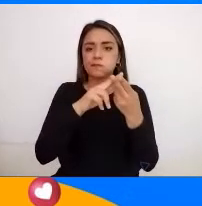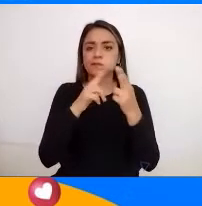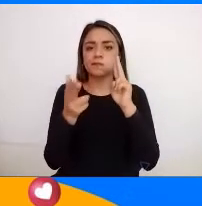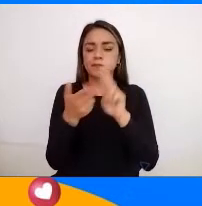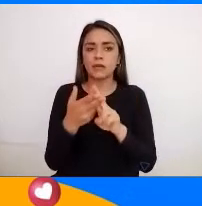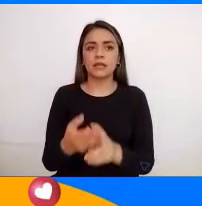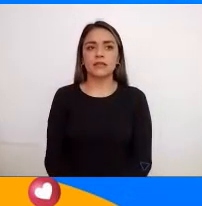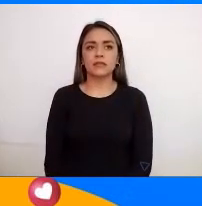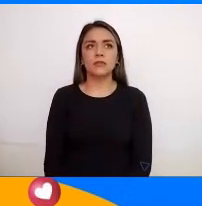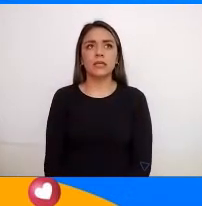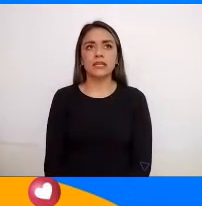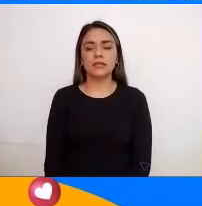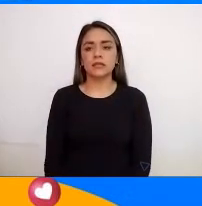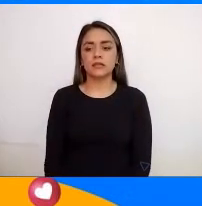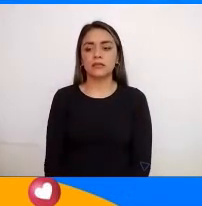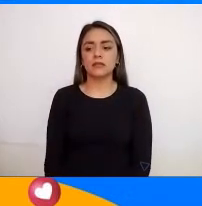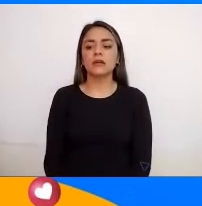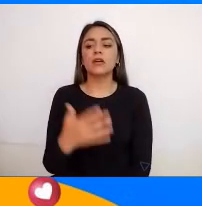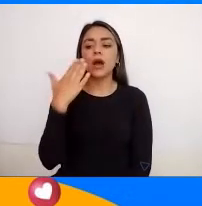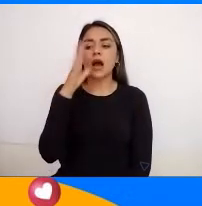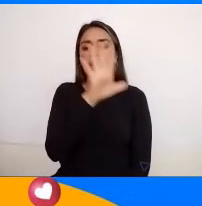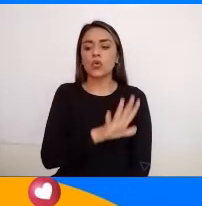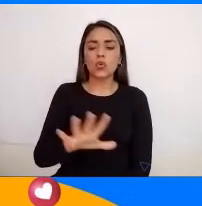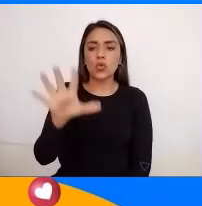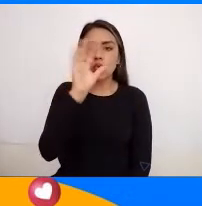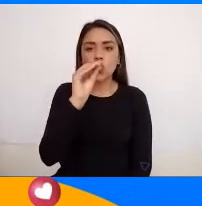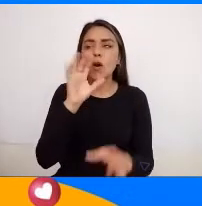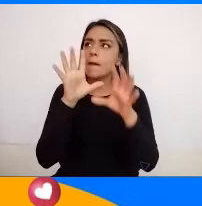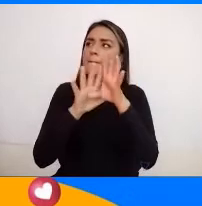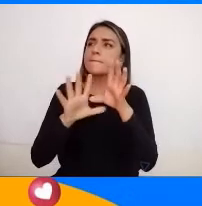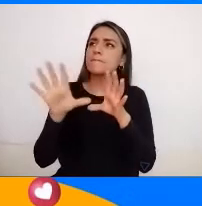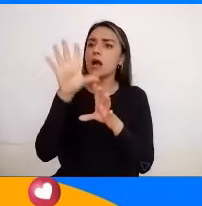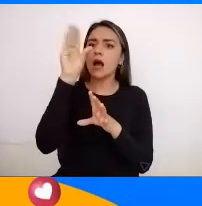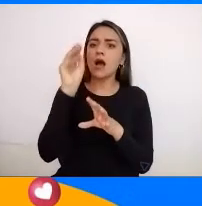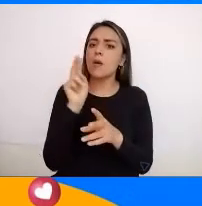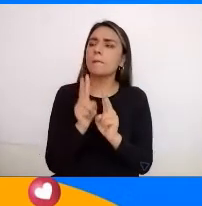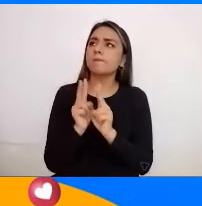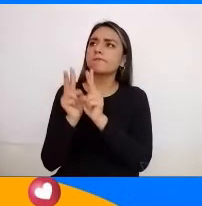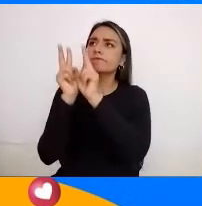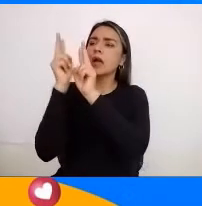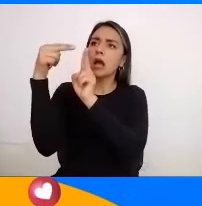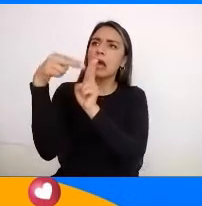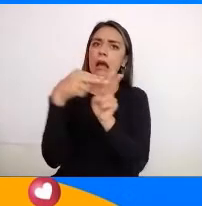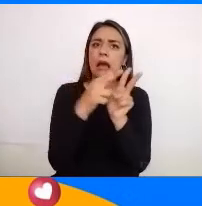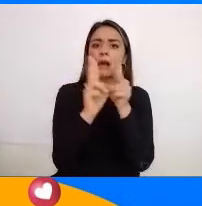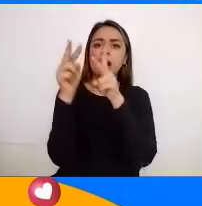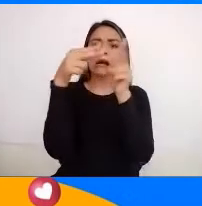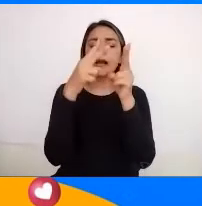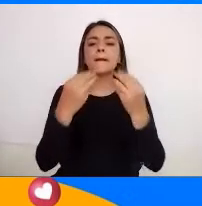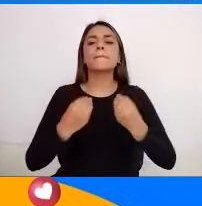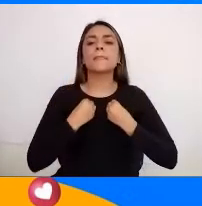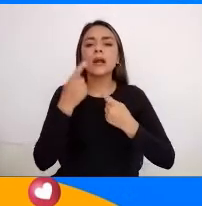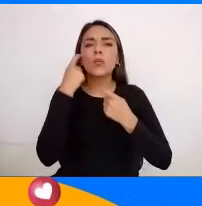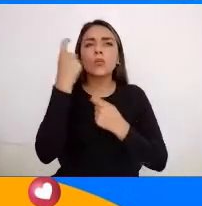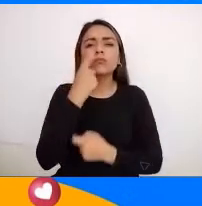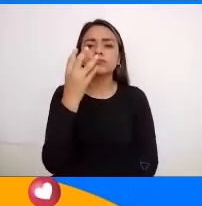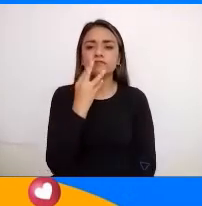O en la parte sur de los continentes Y subían ¿Cierto? Y se desplazaban para poder sobrevivir